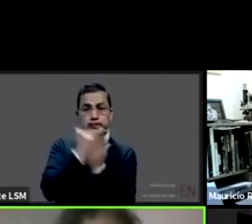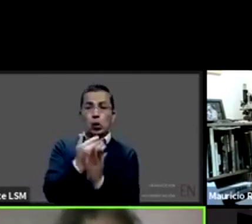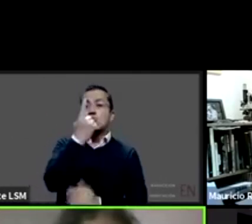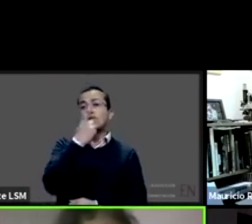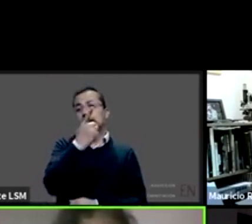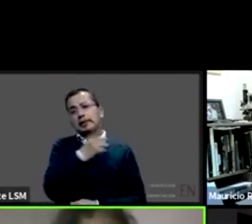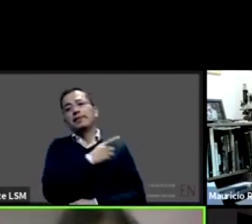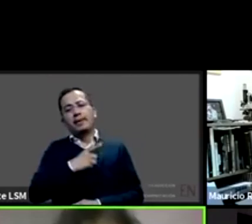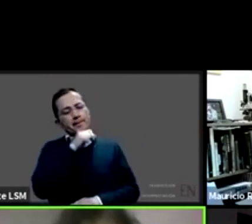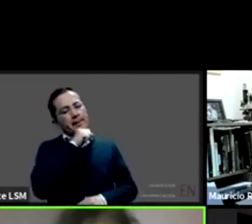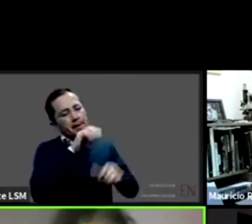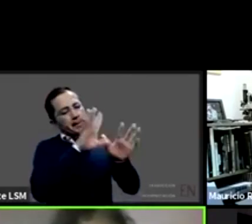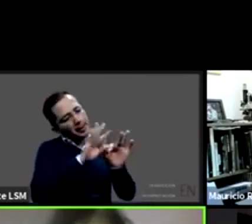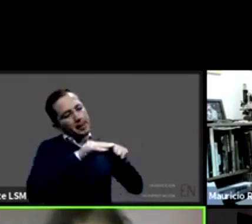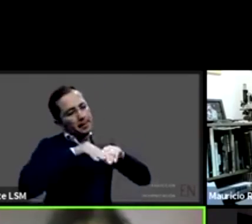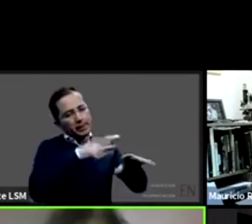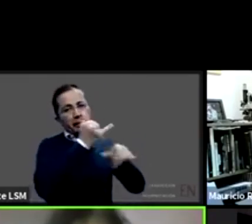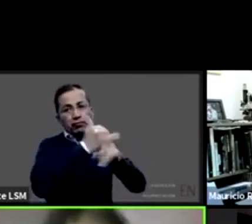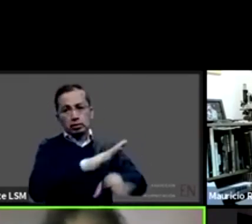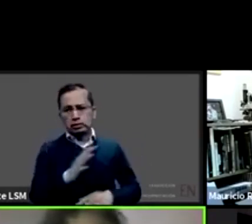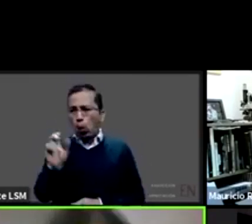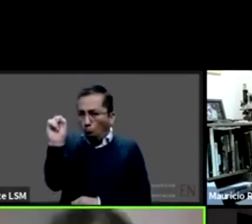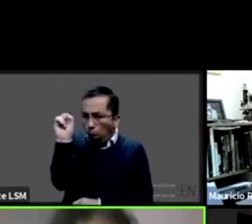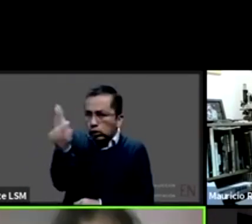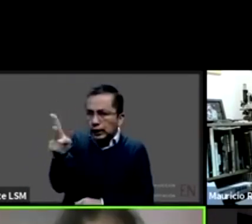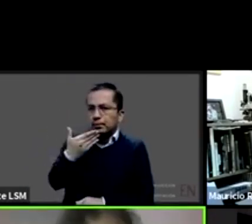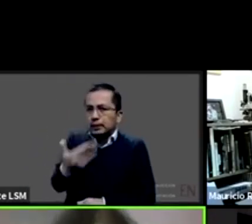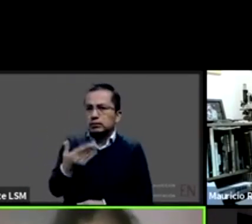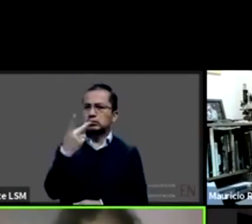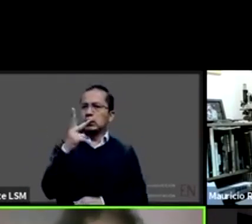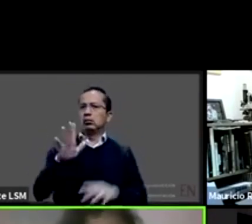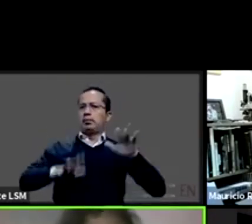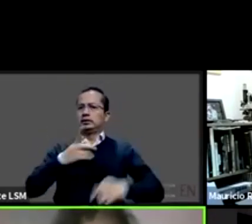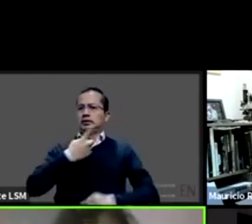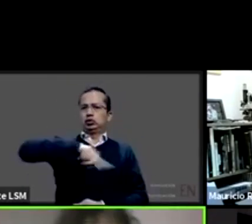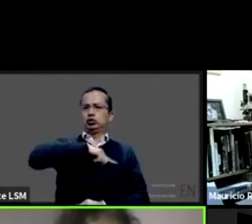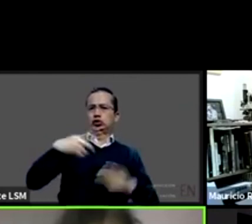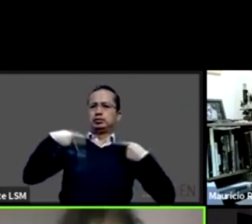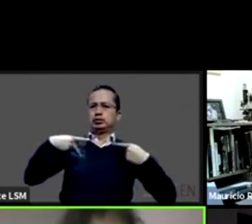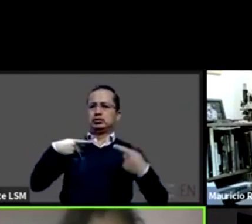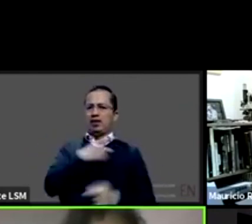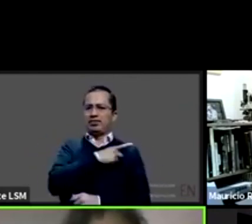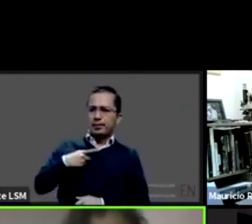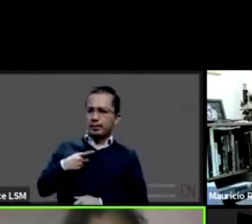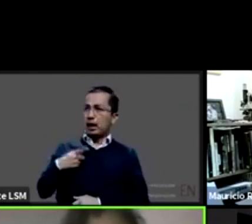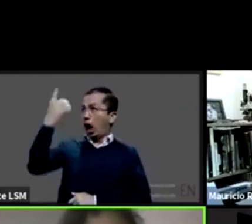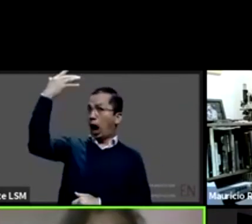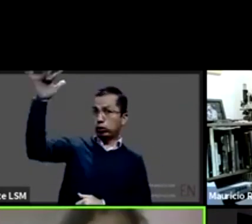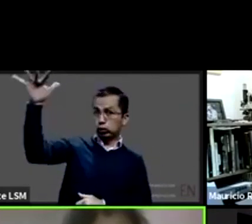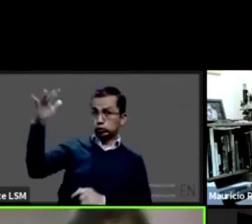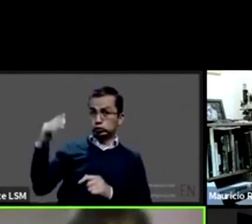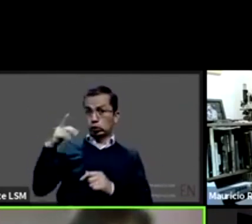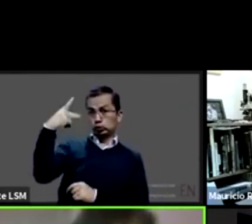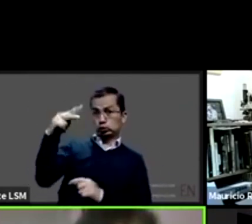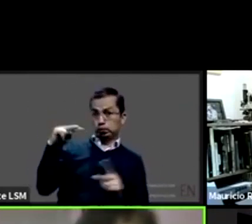que ya vemos personas que necesitamos o ajustes razonables o una visión no adultocéntrica que permita que eso